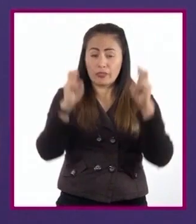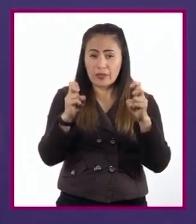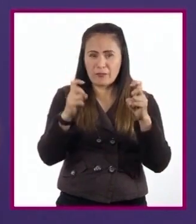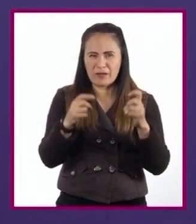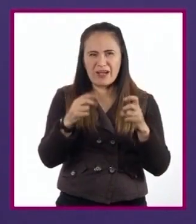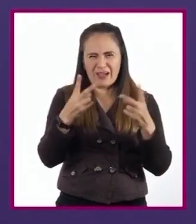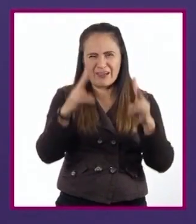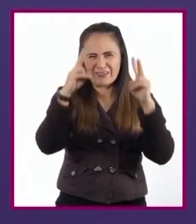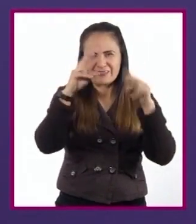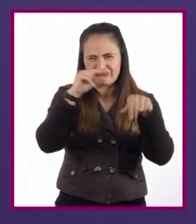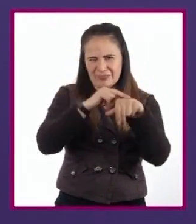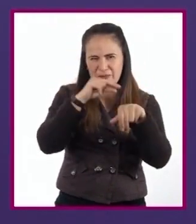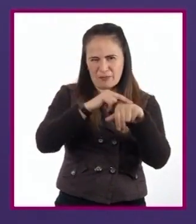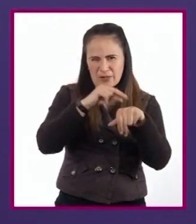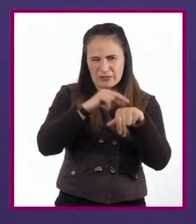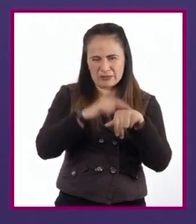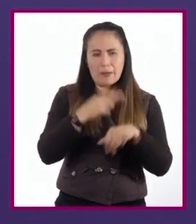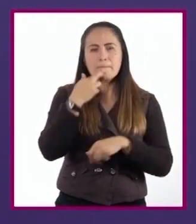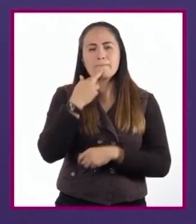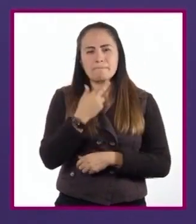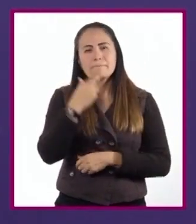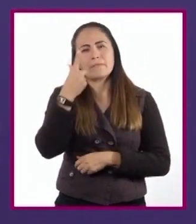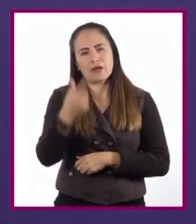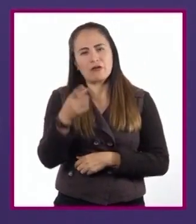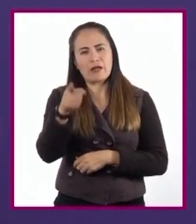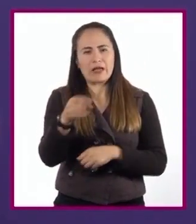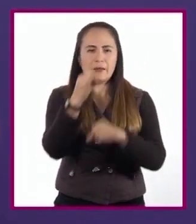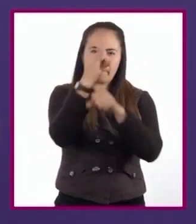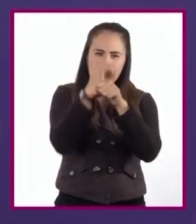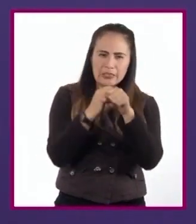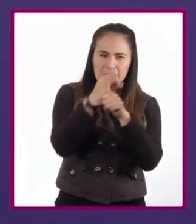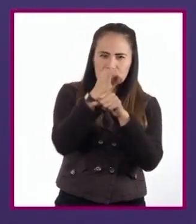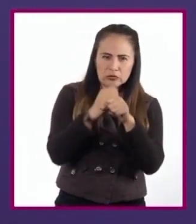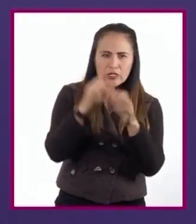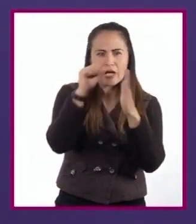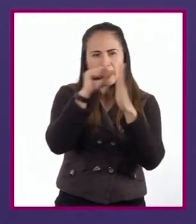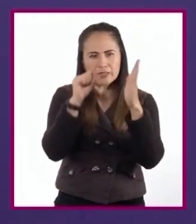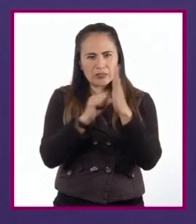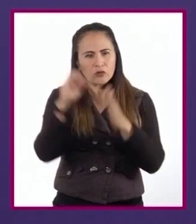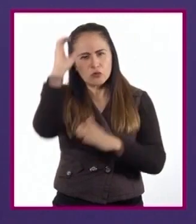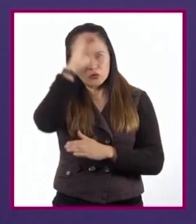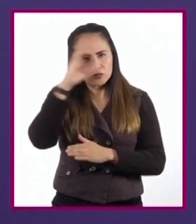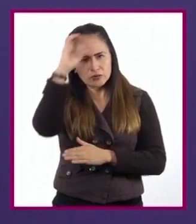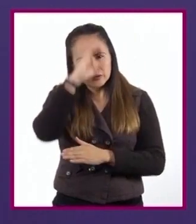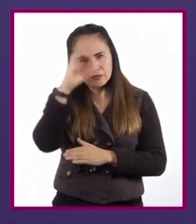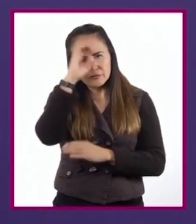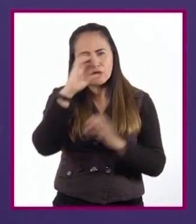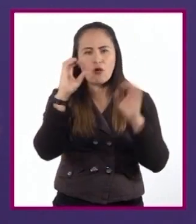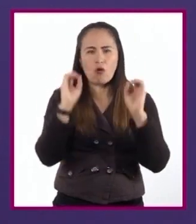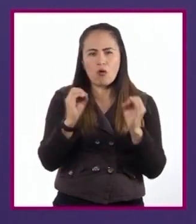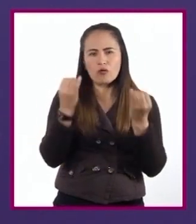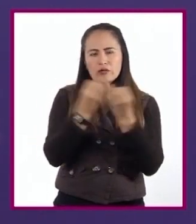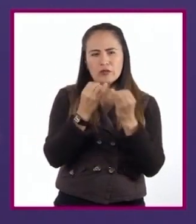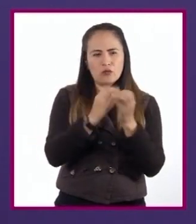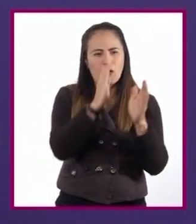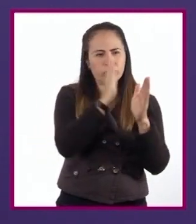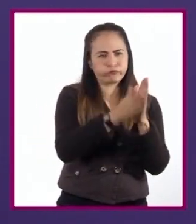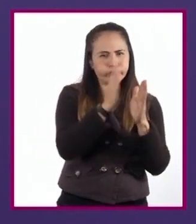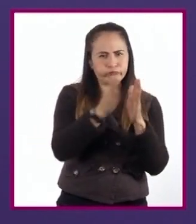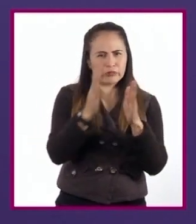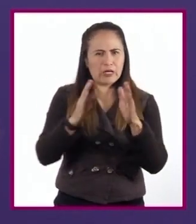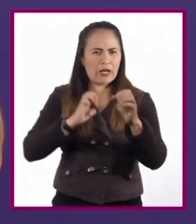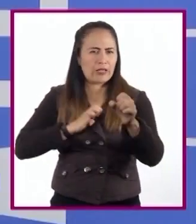médicos, quizás sea más conveniente acudir a investigaciones, artículos científicos o incluso a enciclopedias